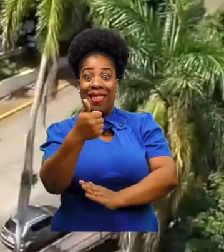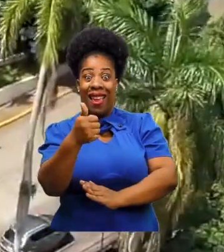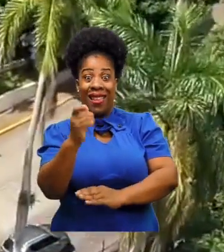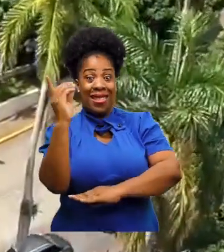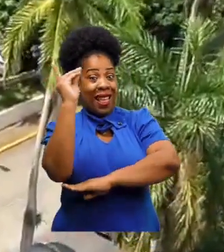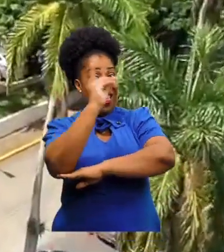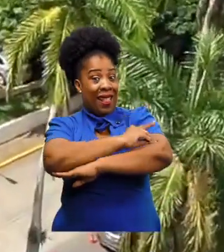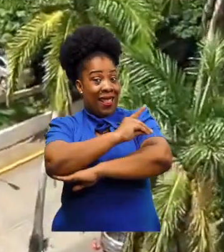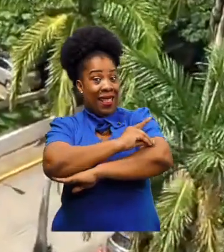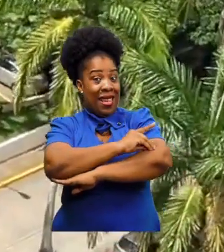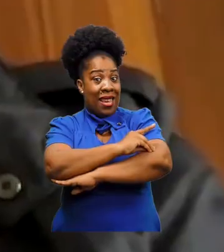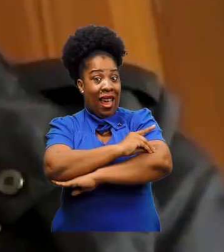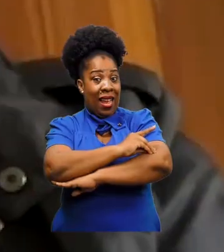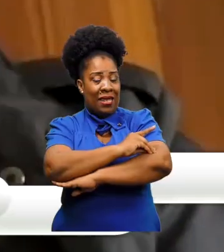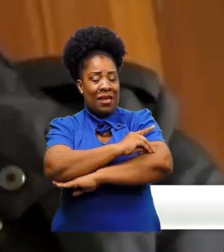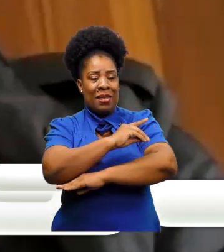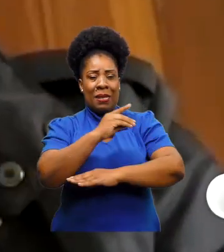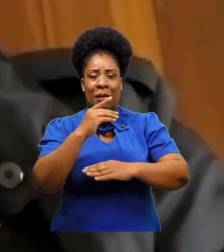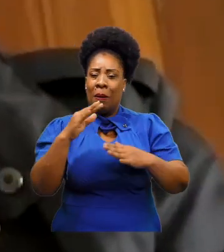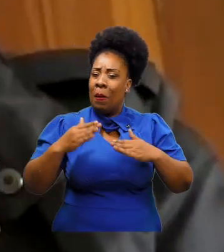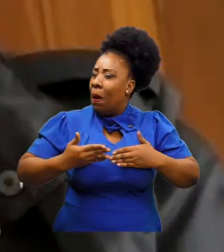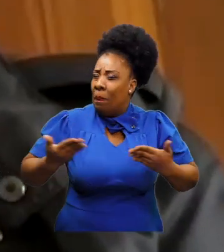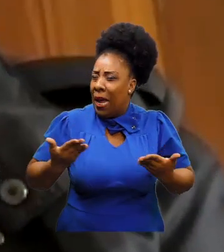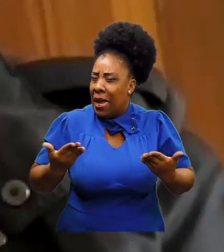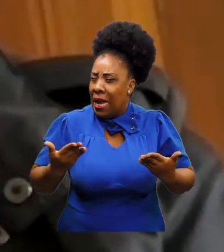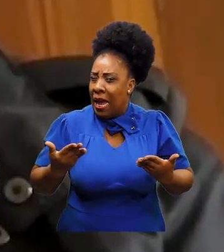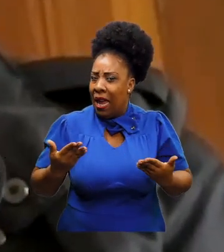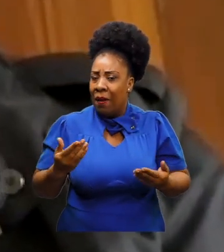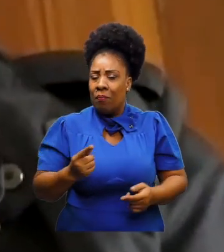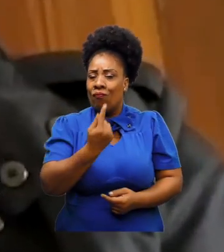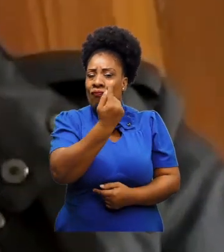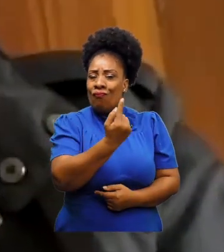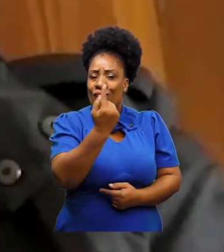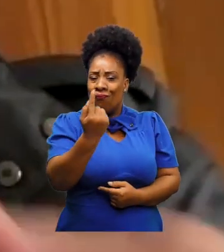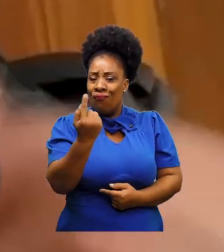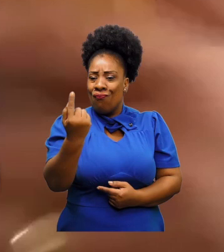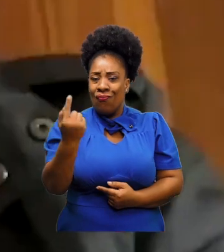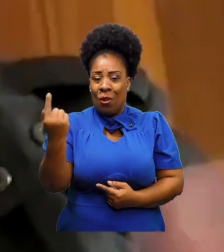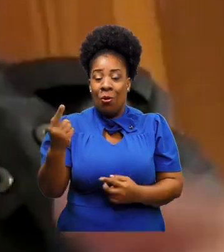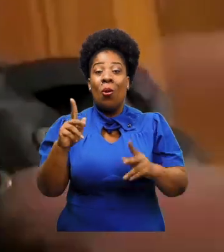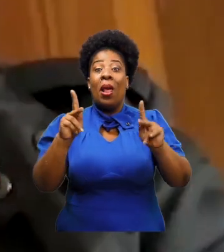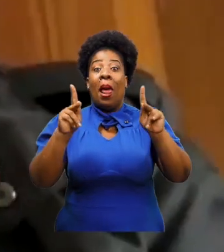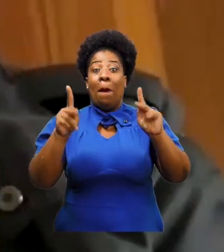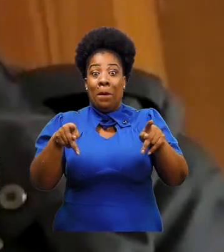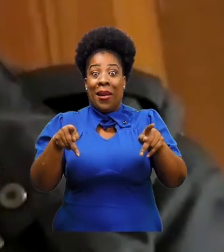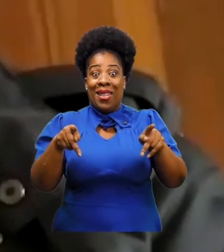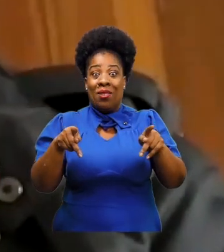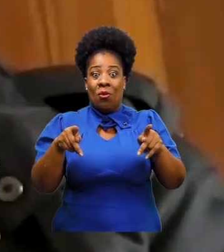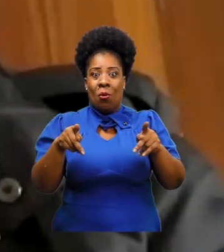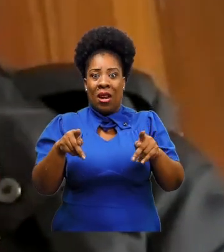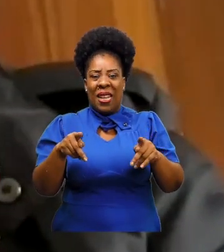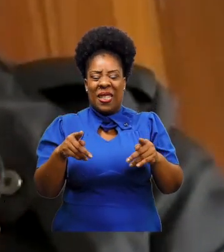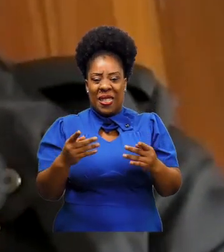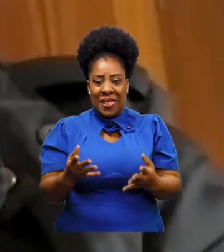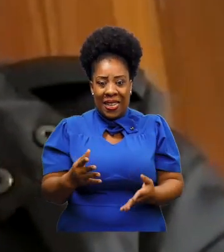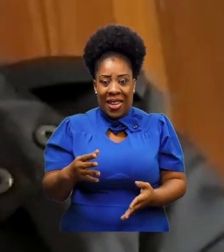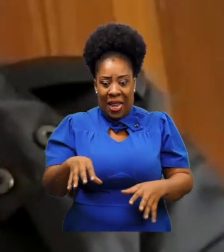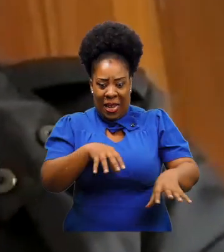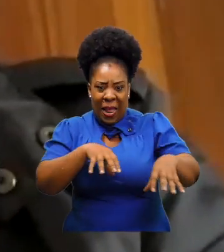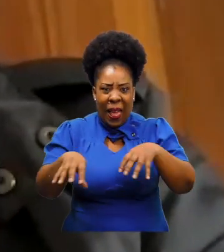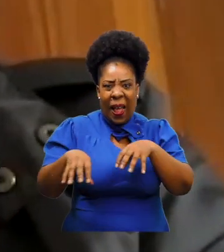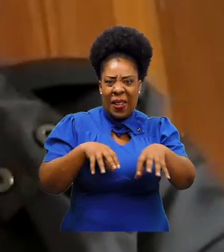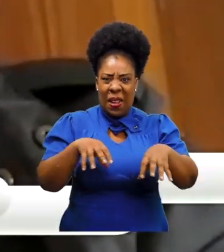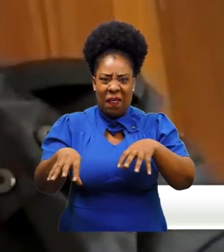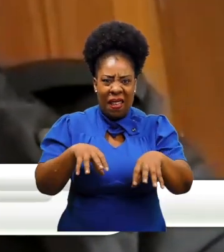diez días hábiles. Esos diez días hábiles se refieren a que cada una de las personas que están en estos